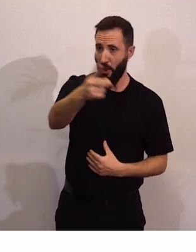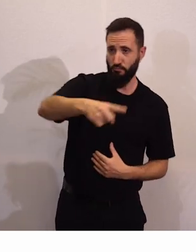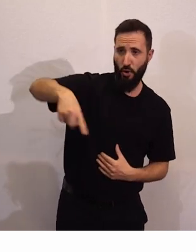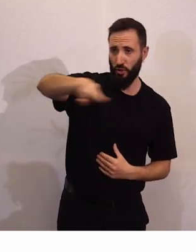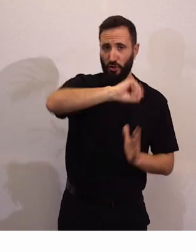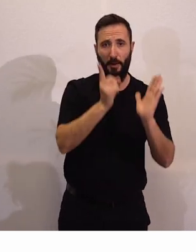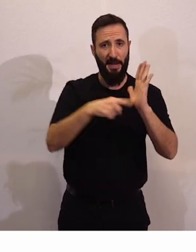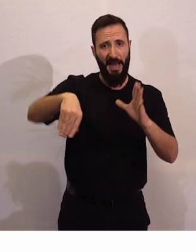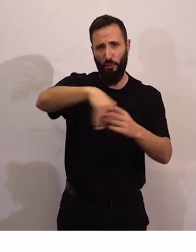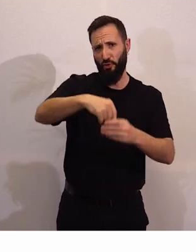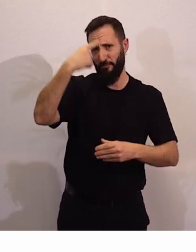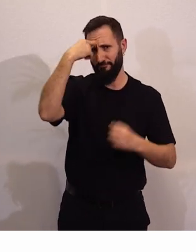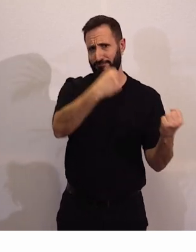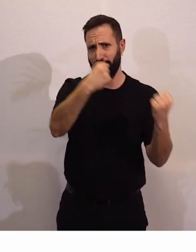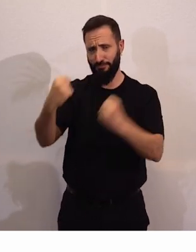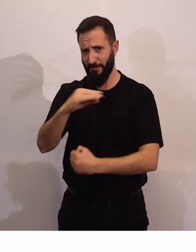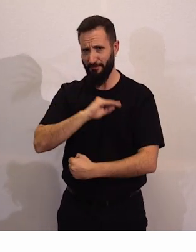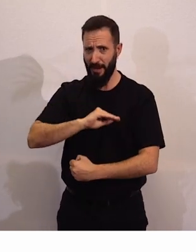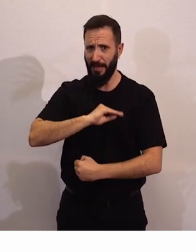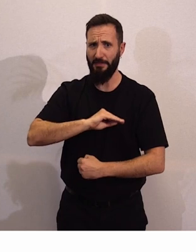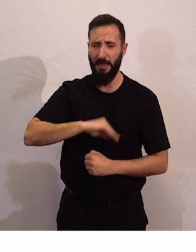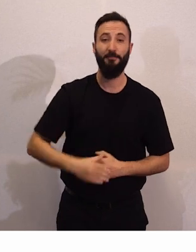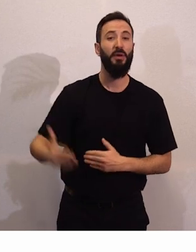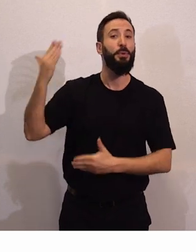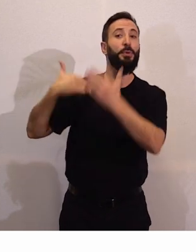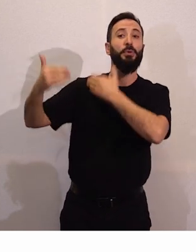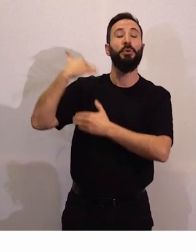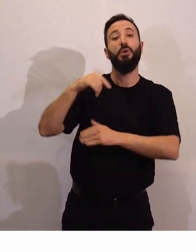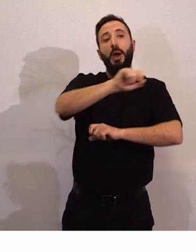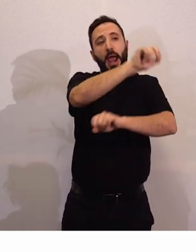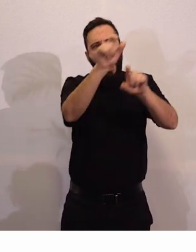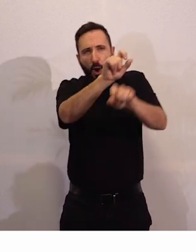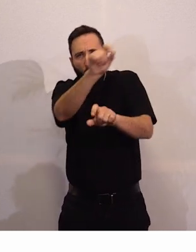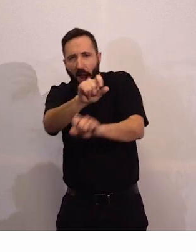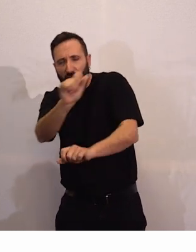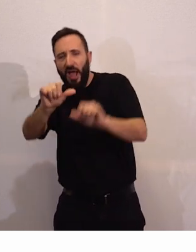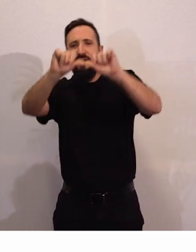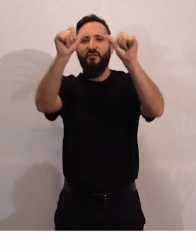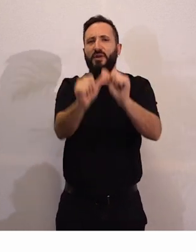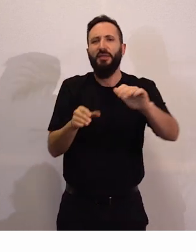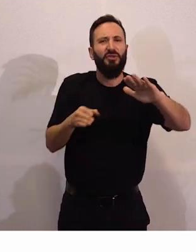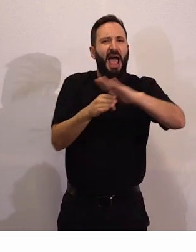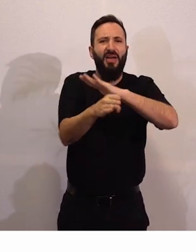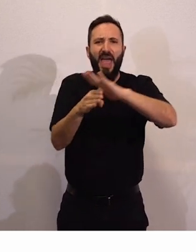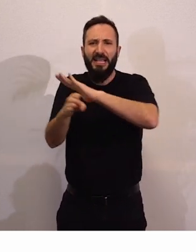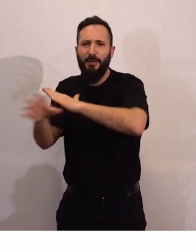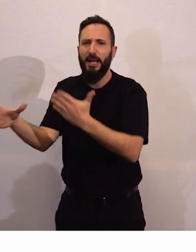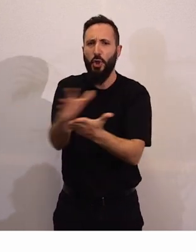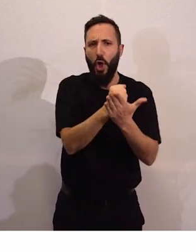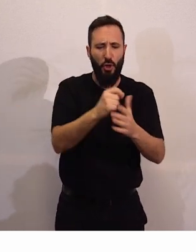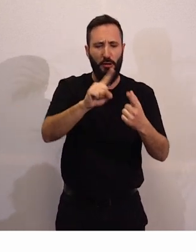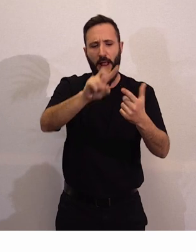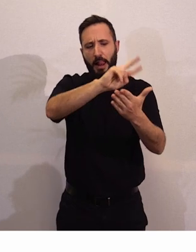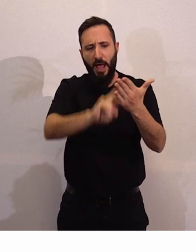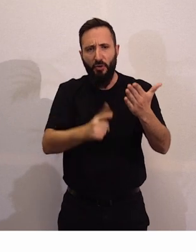en plena inclusión. Hicimos una encuesta en todos los formatos accesibles, en lectura fácil,